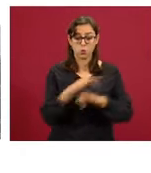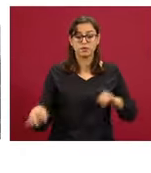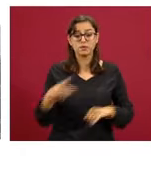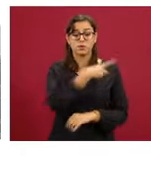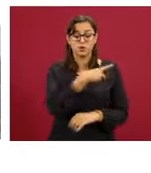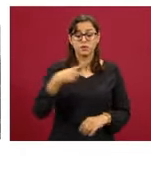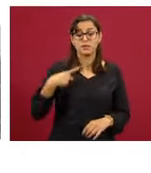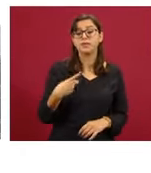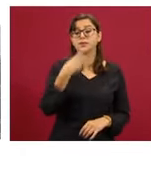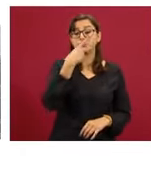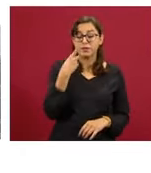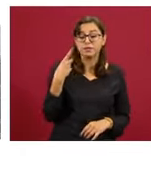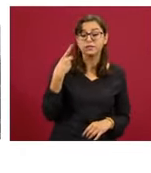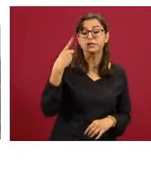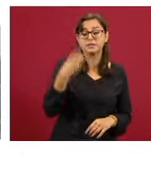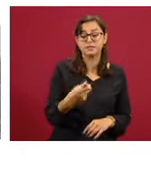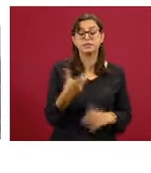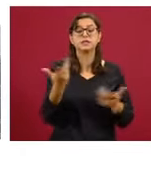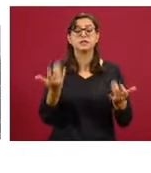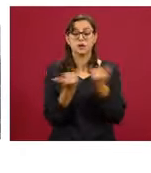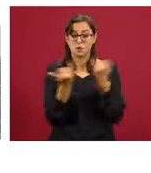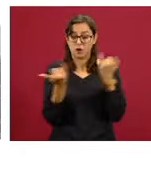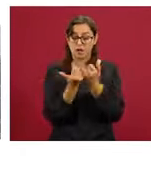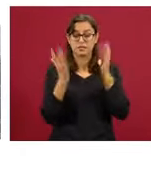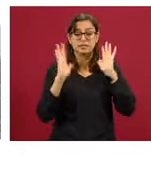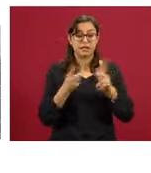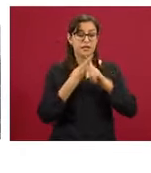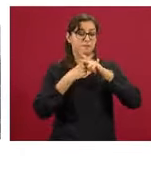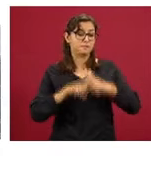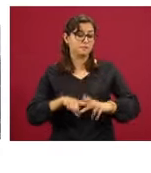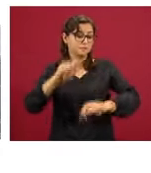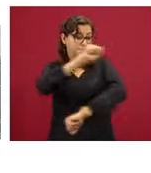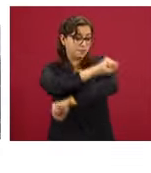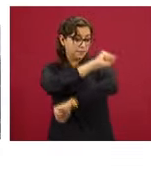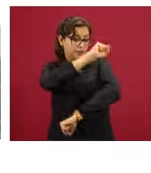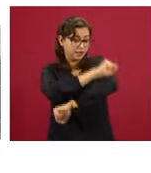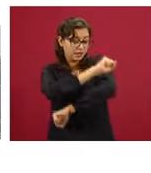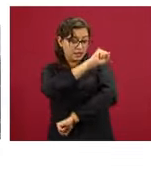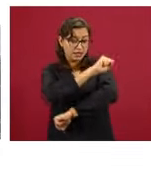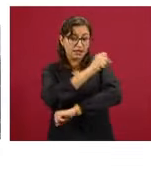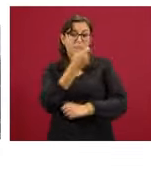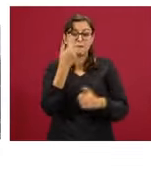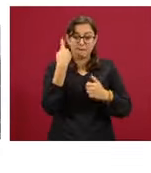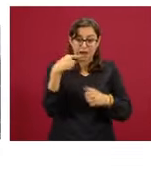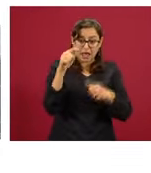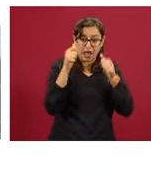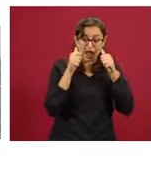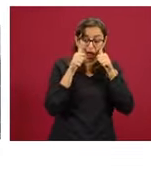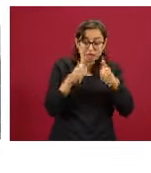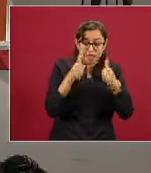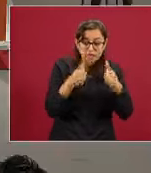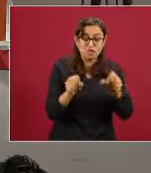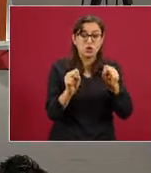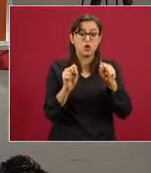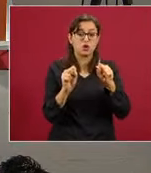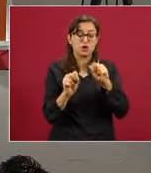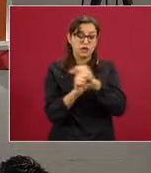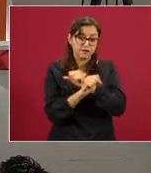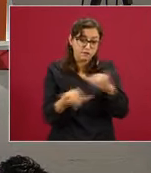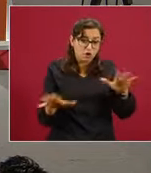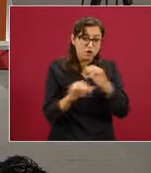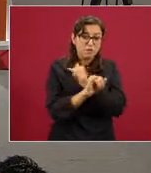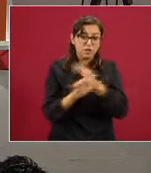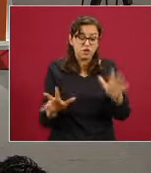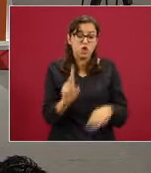también el avance que se tiene en Ventanillas de la Salud, que se trabaja junto con la Secretaría de Salud. Son dos millones 450